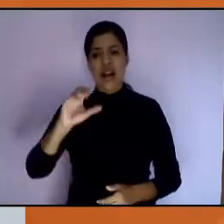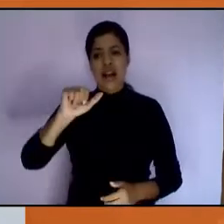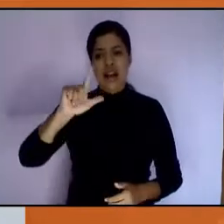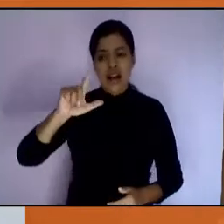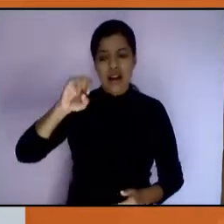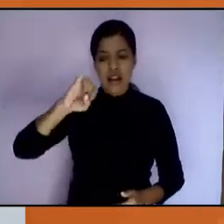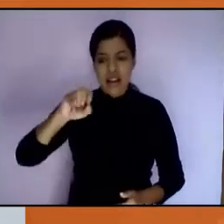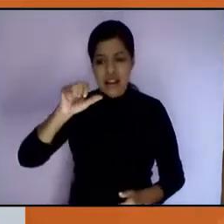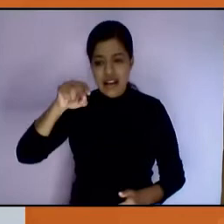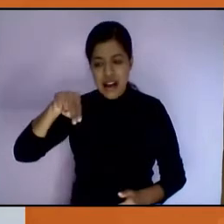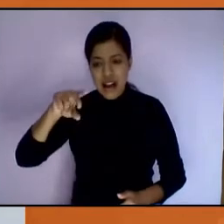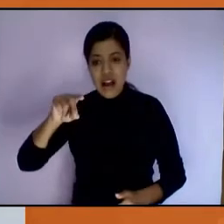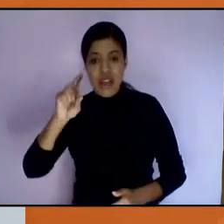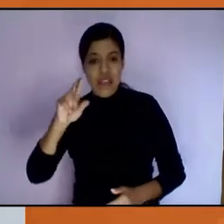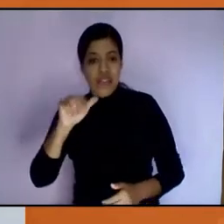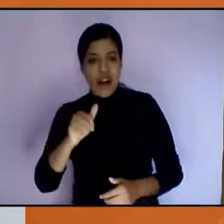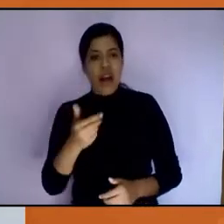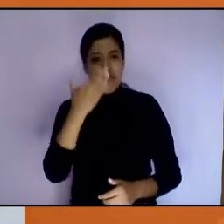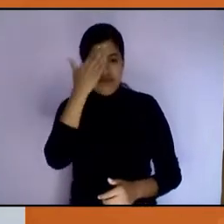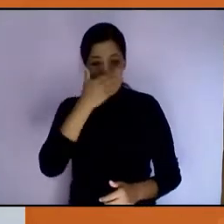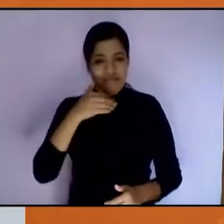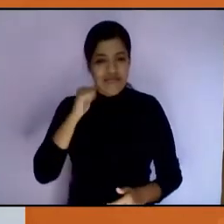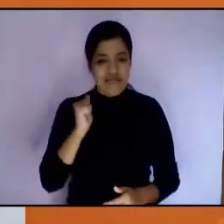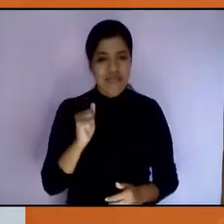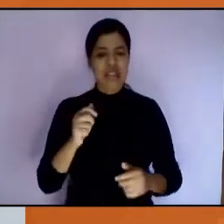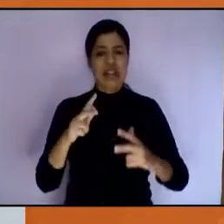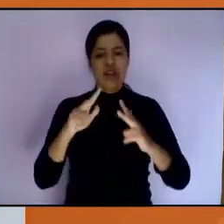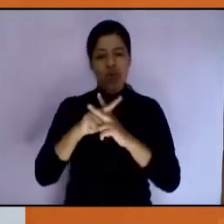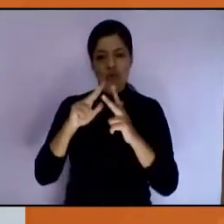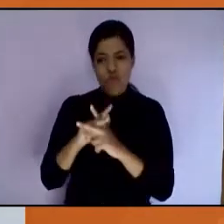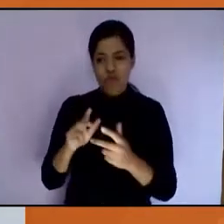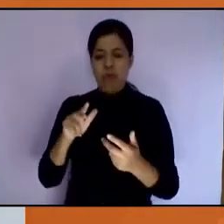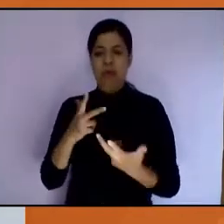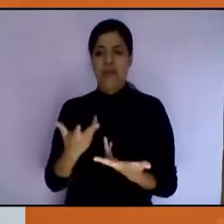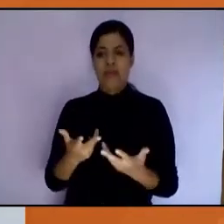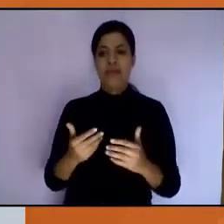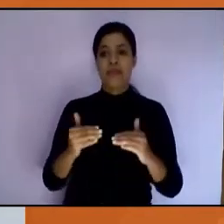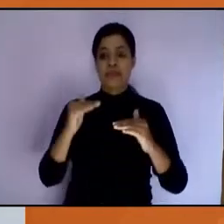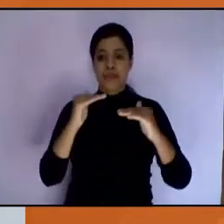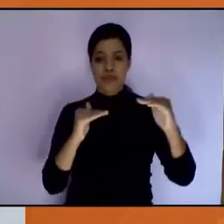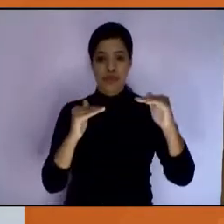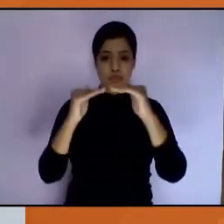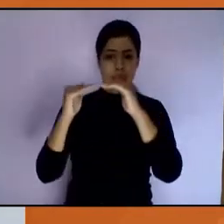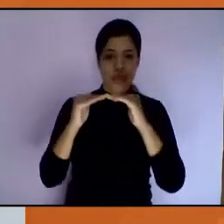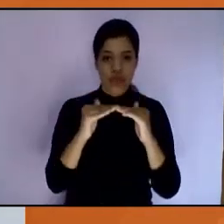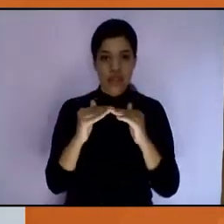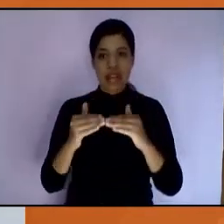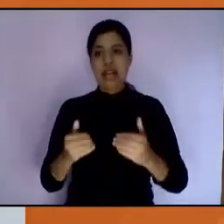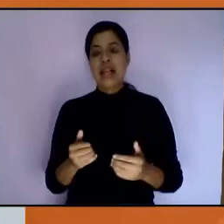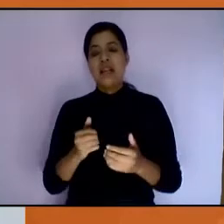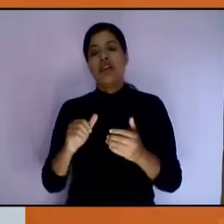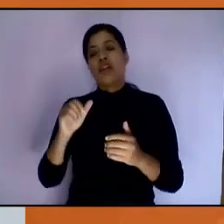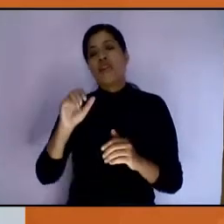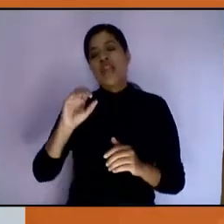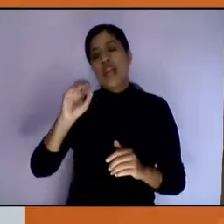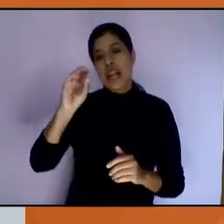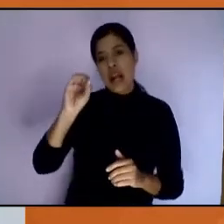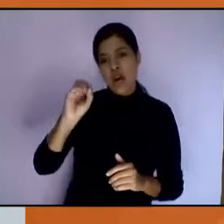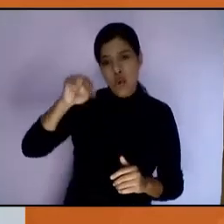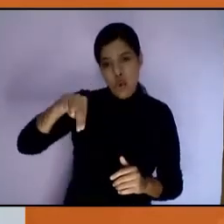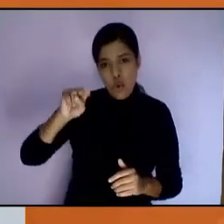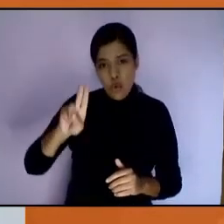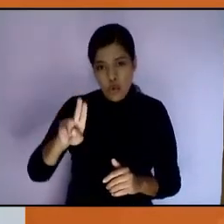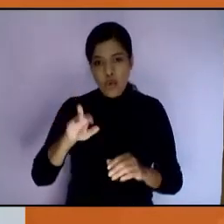Alcerreca, especialista en género y violencia basada en género de la Oficina Regional del Fondo de Población de las Naciones Unidas